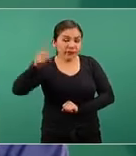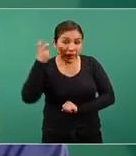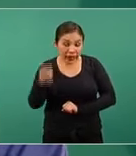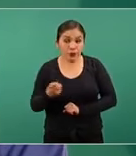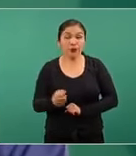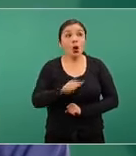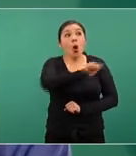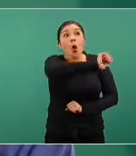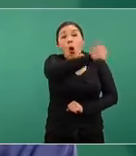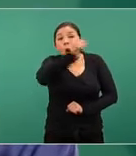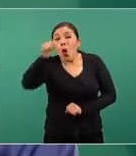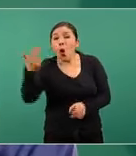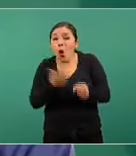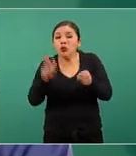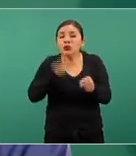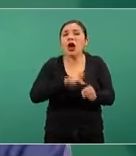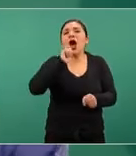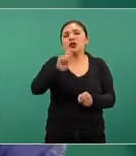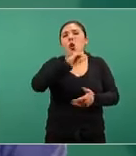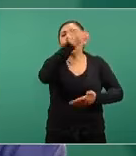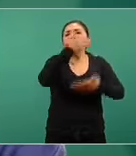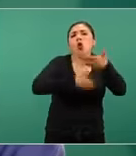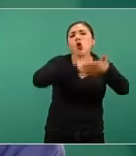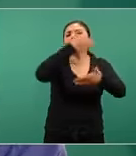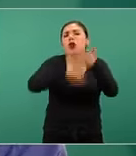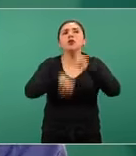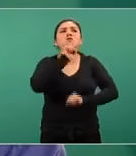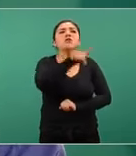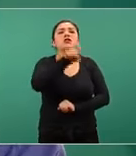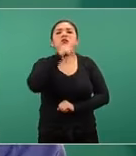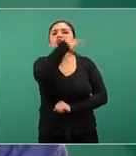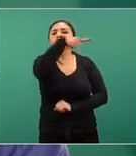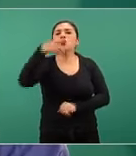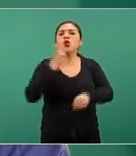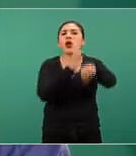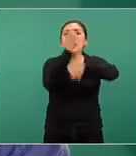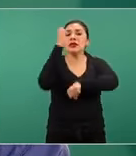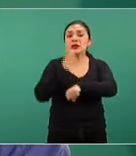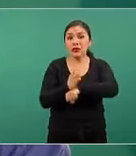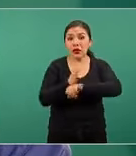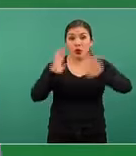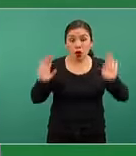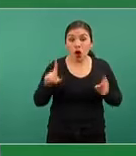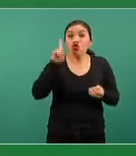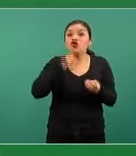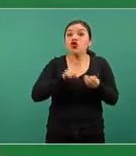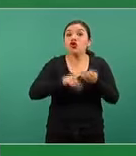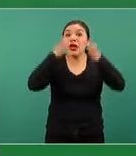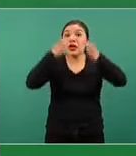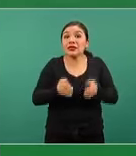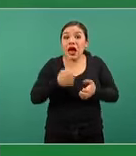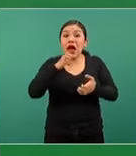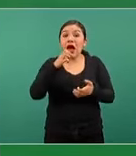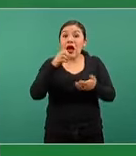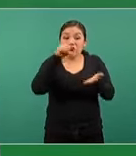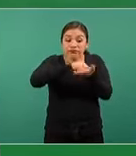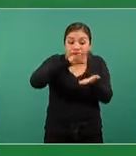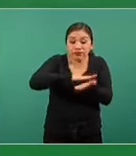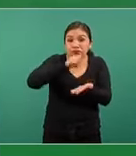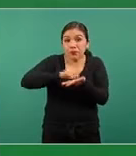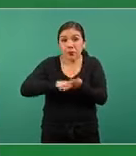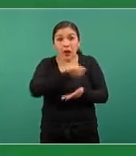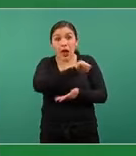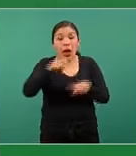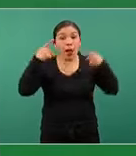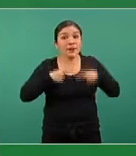Todo el resto son contrataciones en las entidades federativas. Entonces, ¿dónde están los registros del personal, en